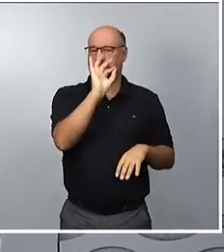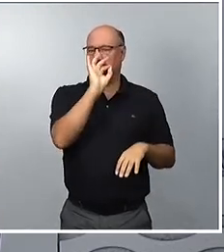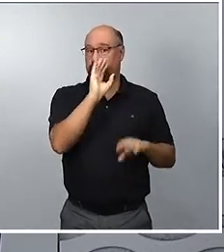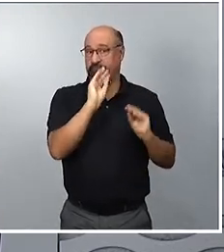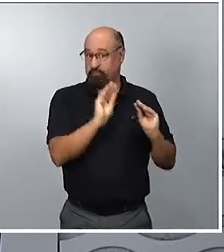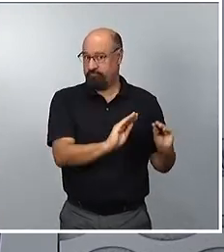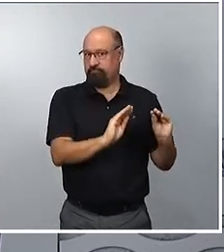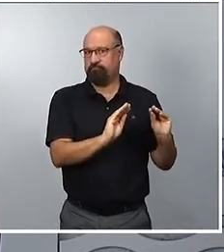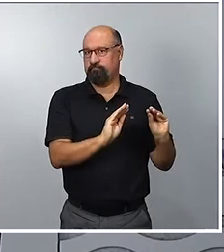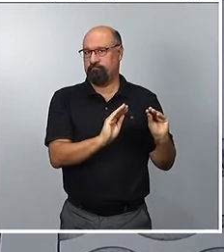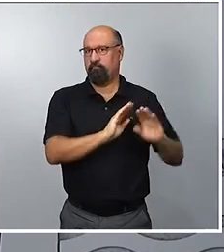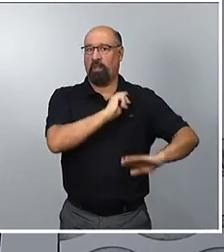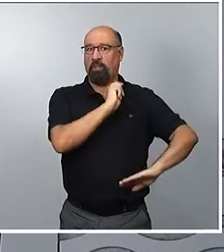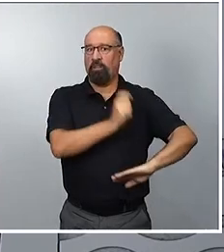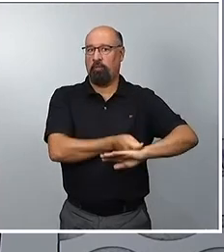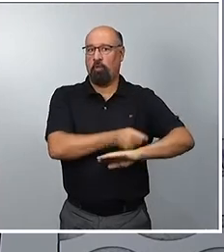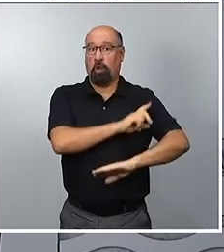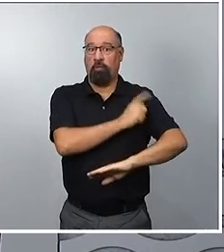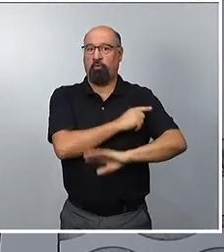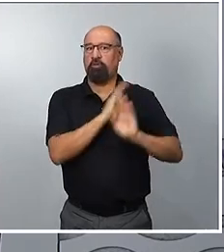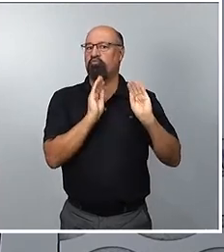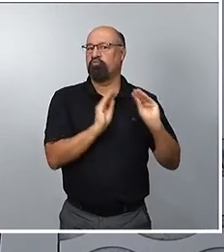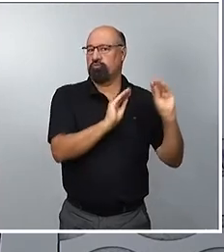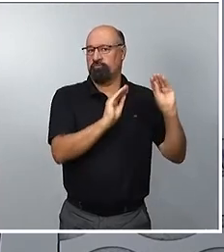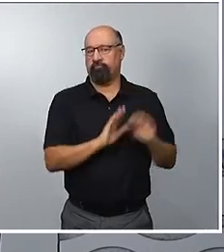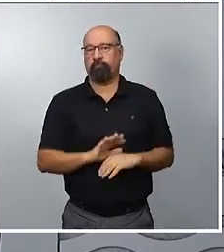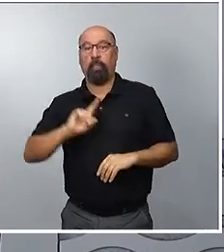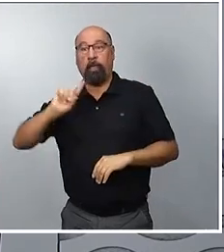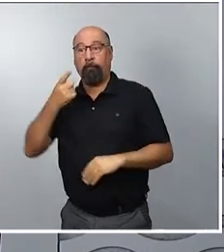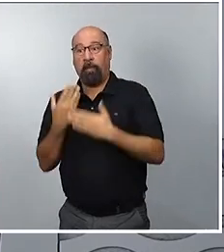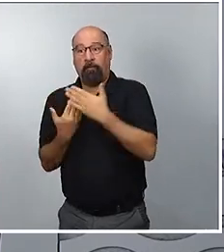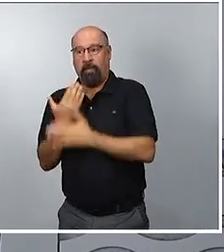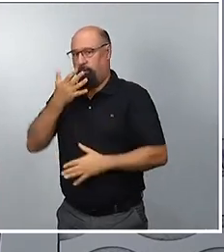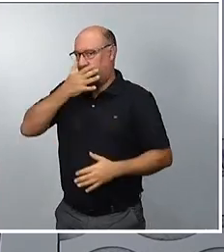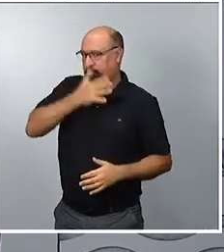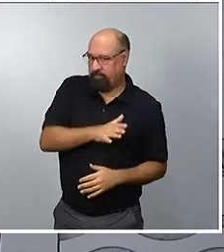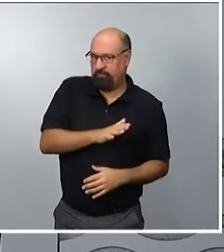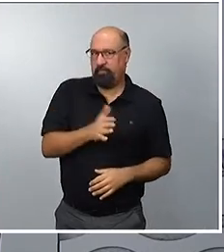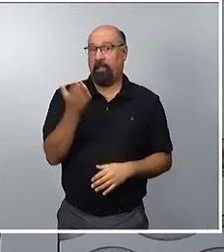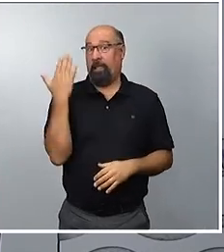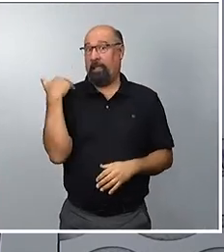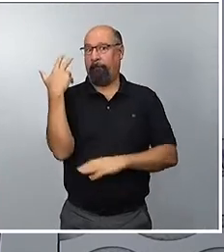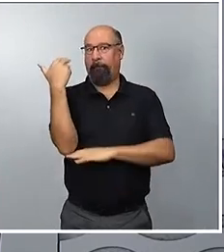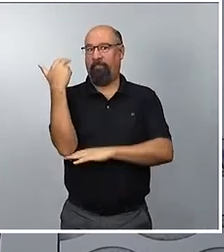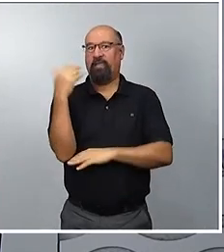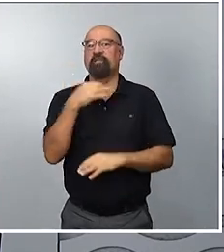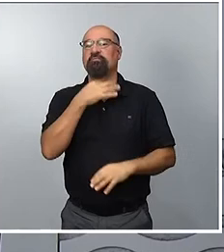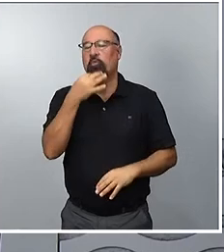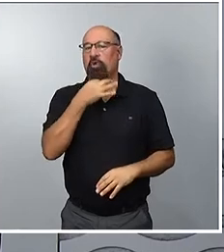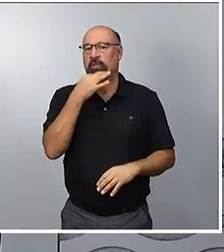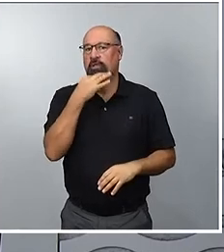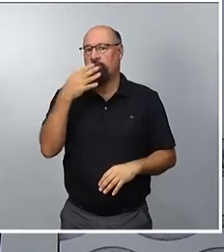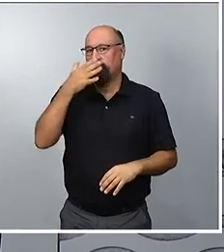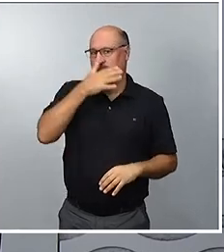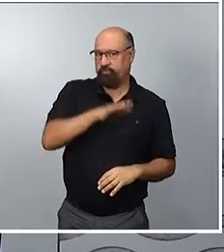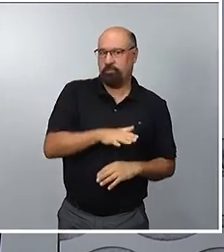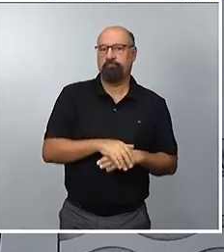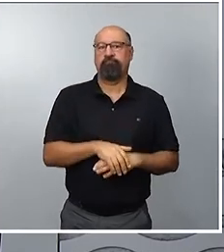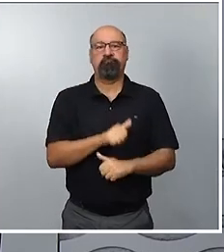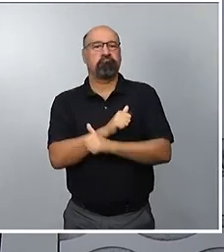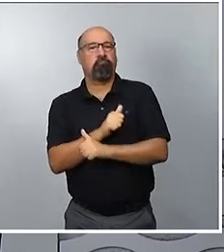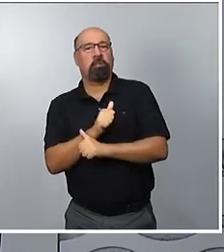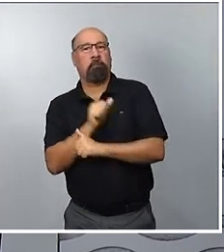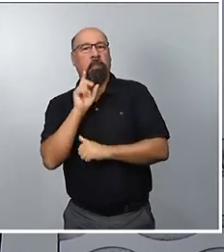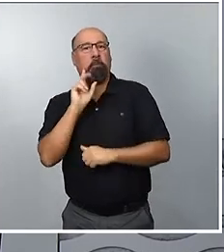tanto, que el primer día se presenta la denuncia el viernes por la tarde y que no haya una resolución